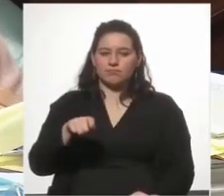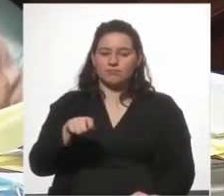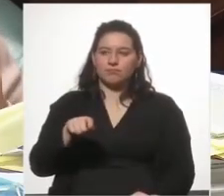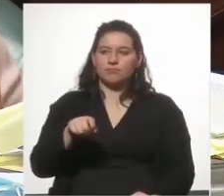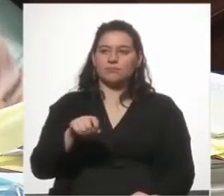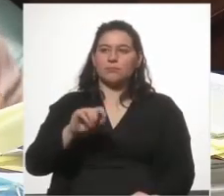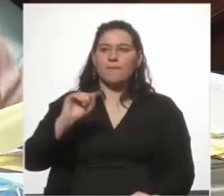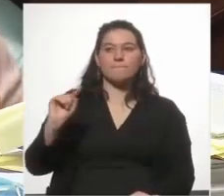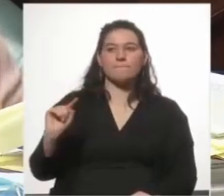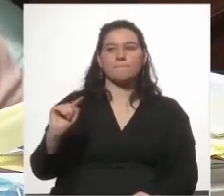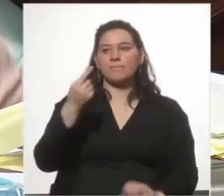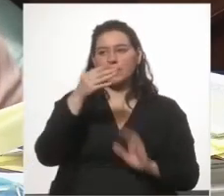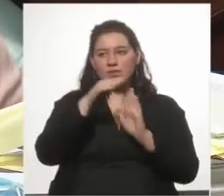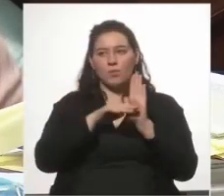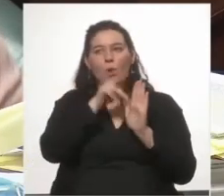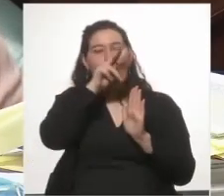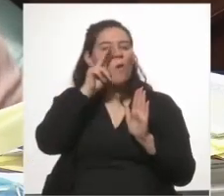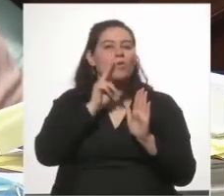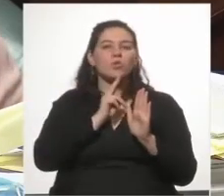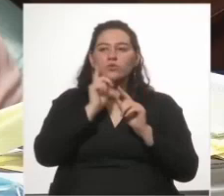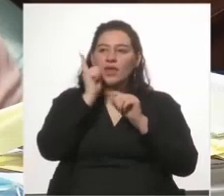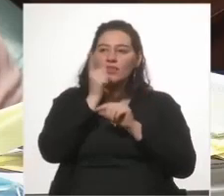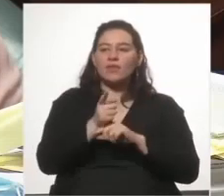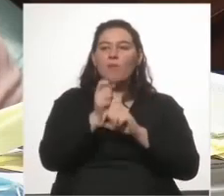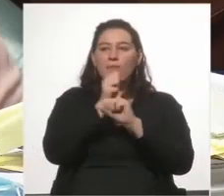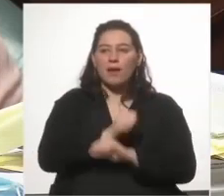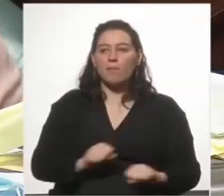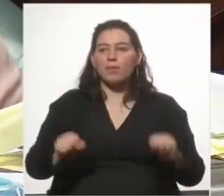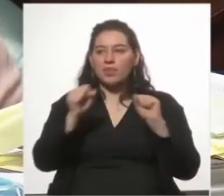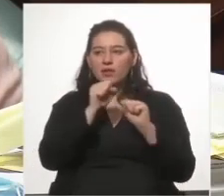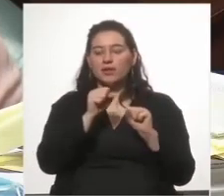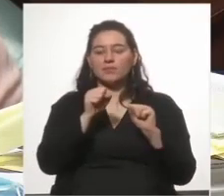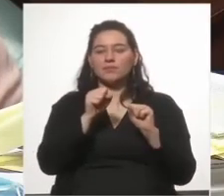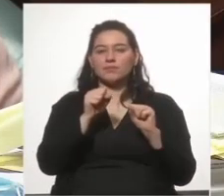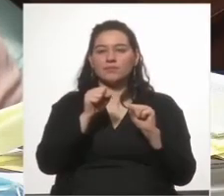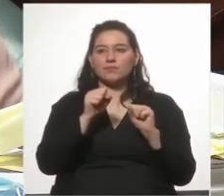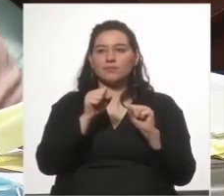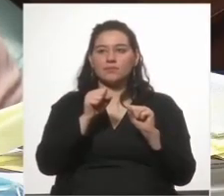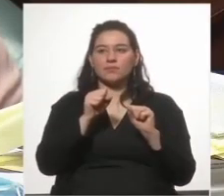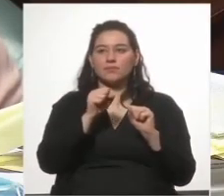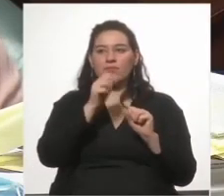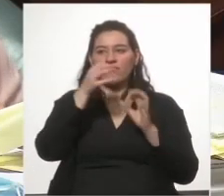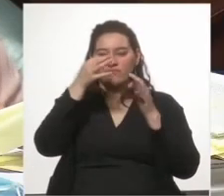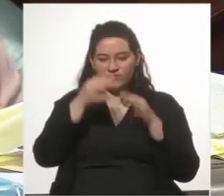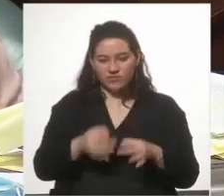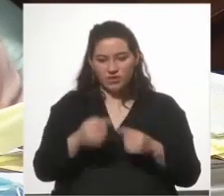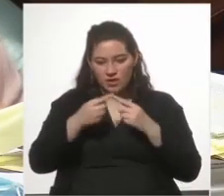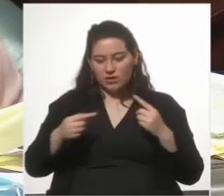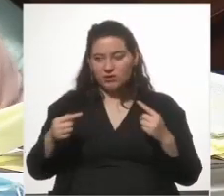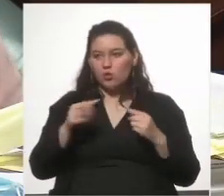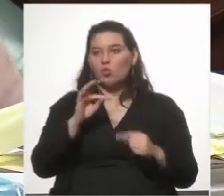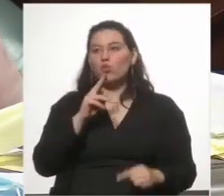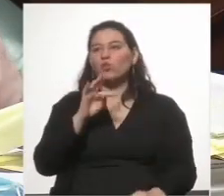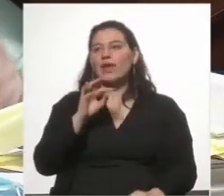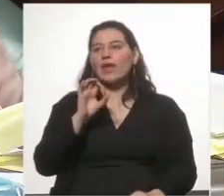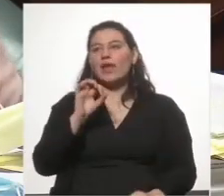El principio de la conducta tiene que ser tal como para ser capaz de lesionar el bien jurídico tutelado